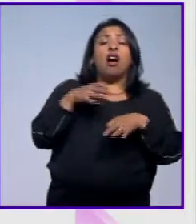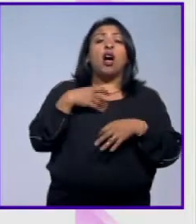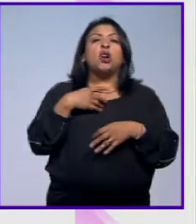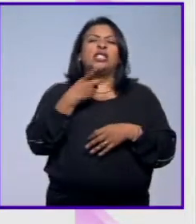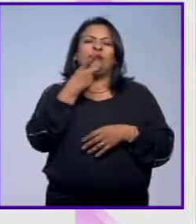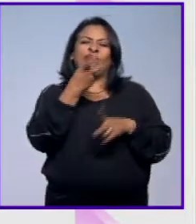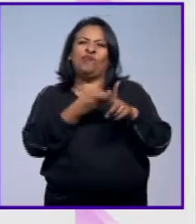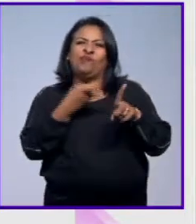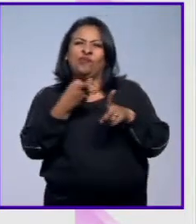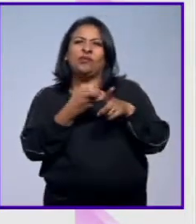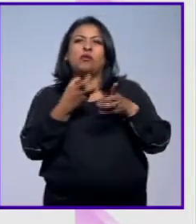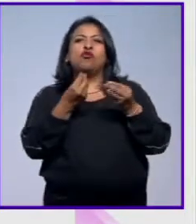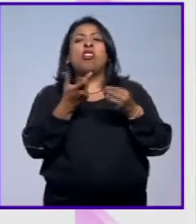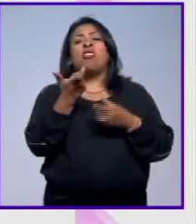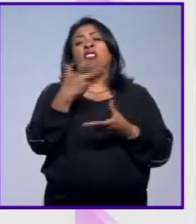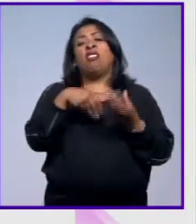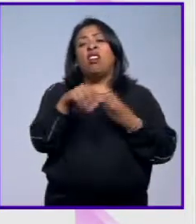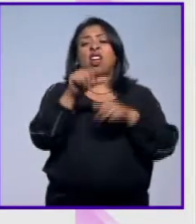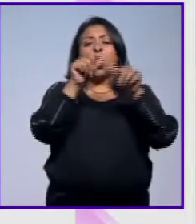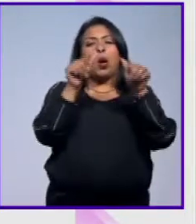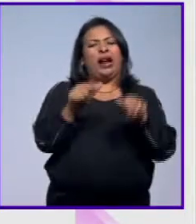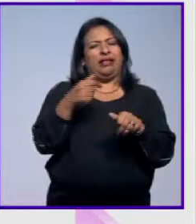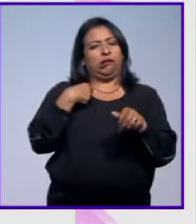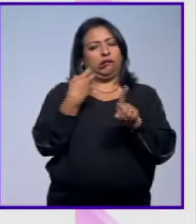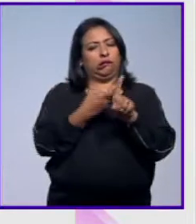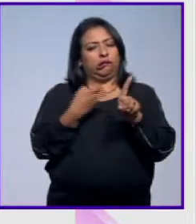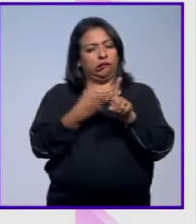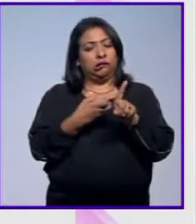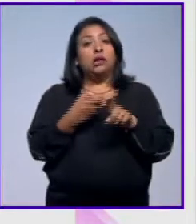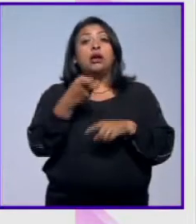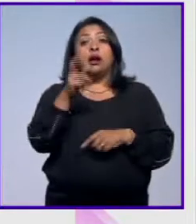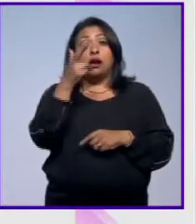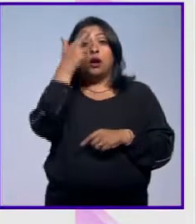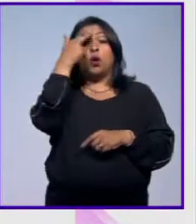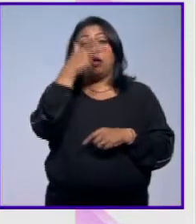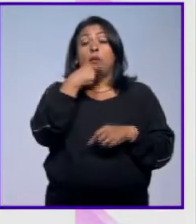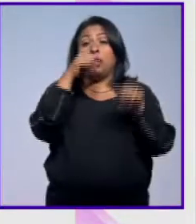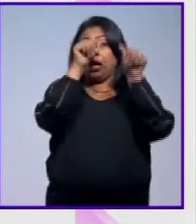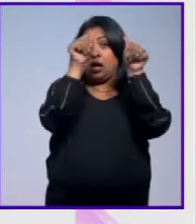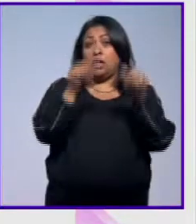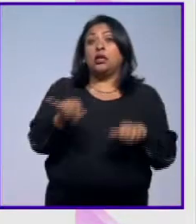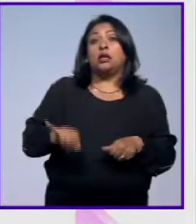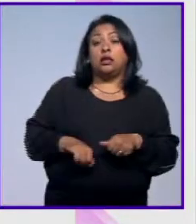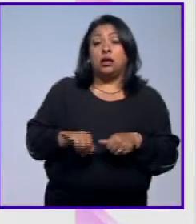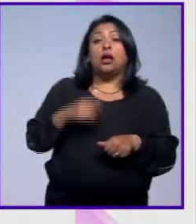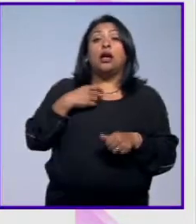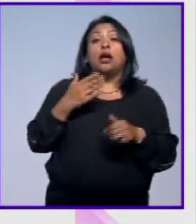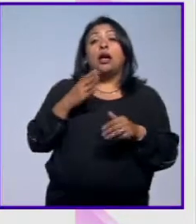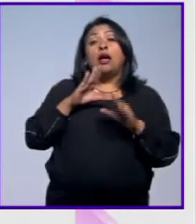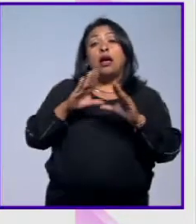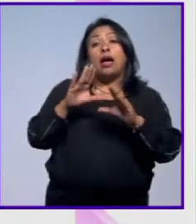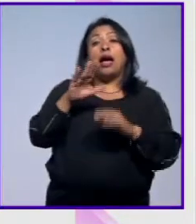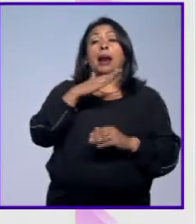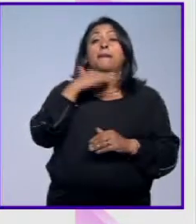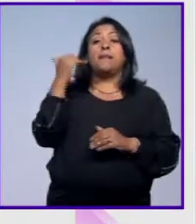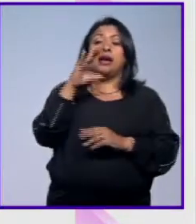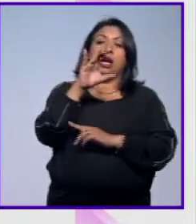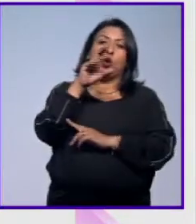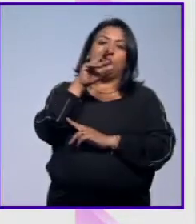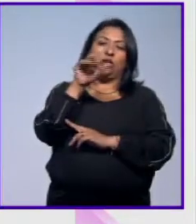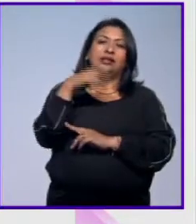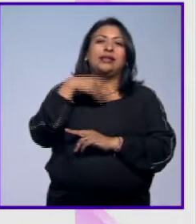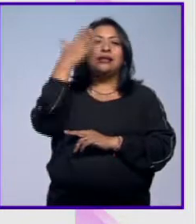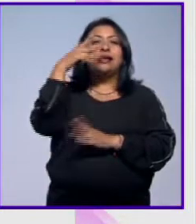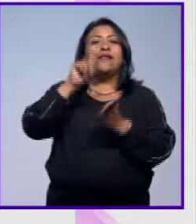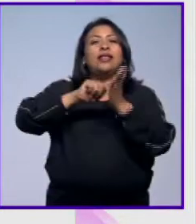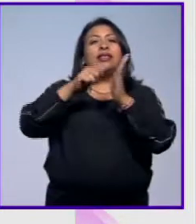cada vez se habla más del dinero que de arte también hay que recordar que es un artista muy interesante porque se formó en la Alemania comunista aprendió las